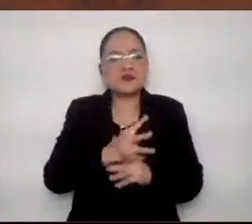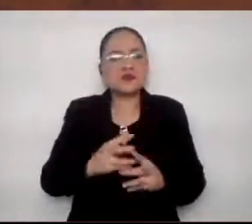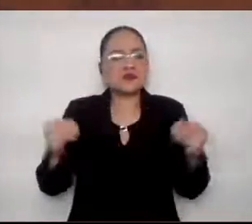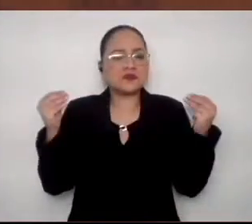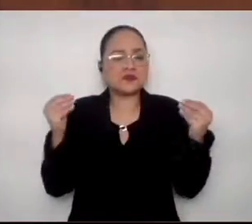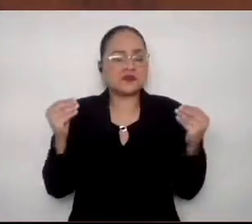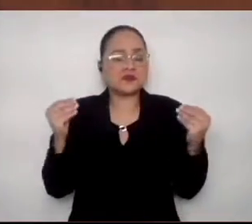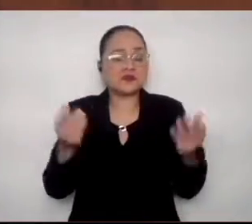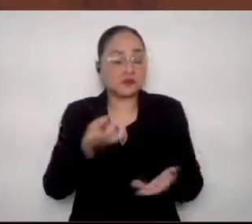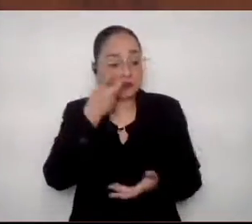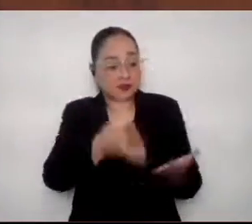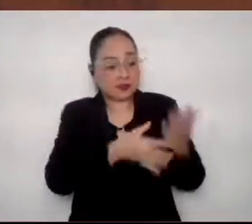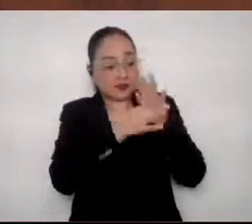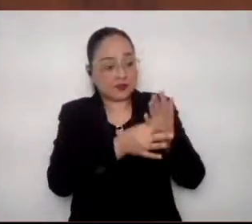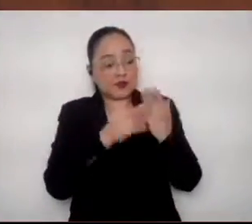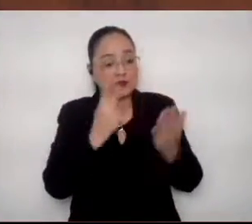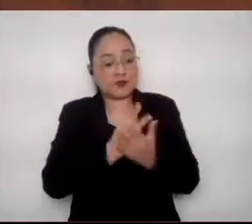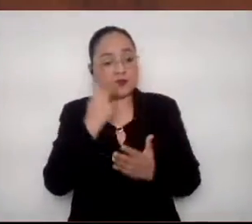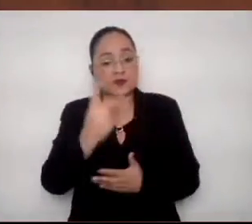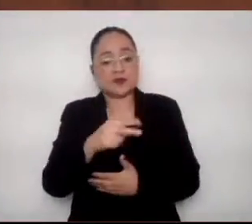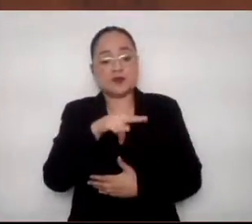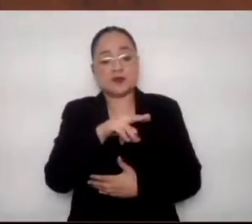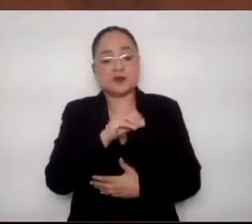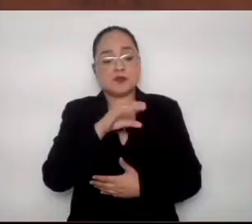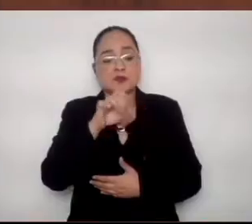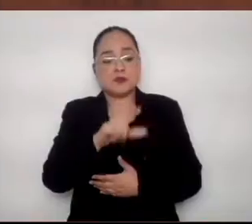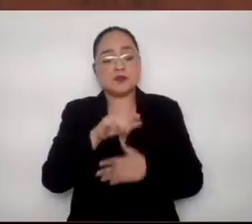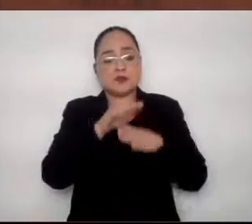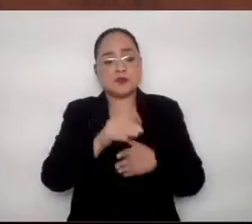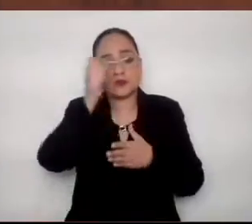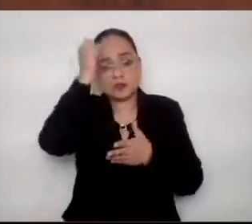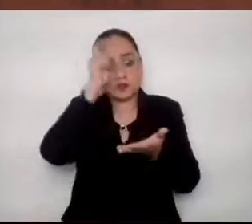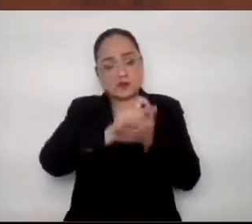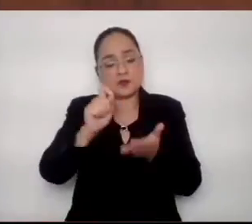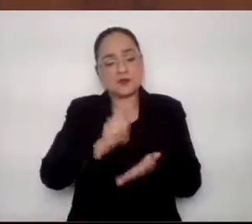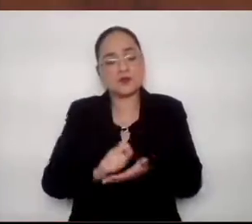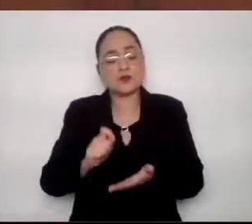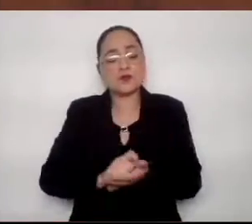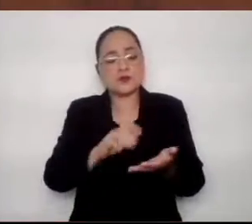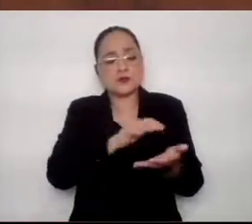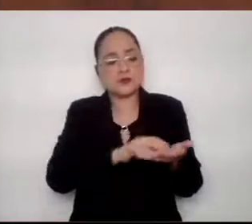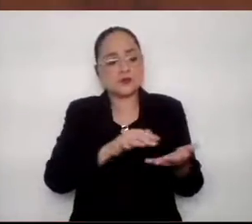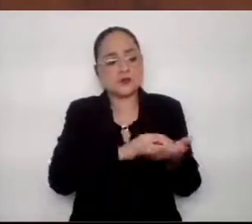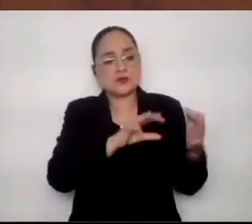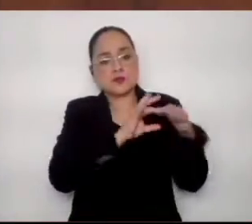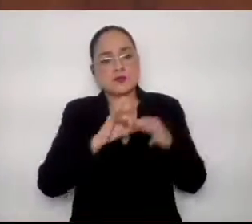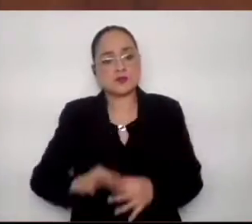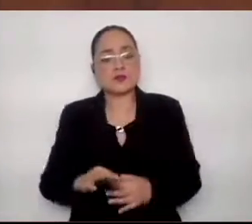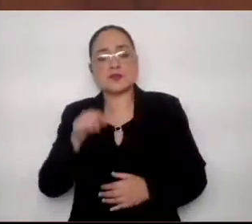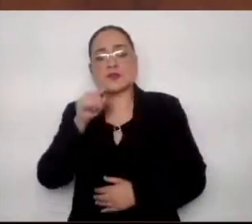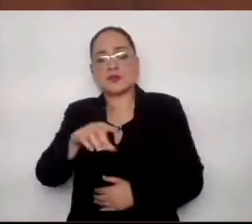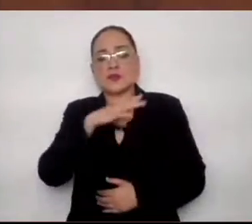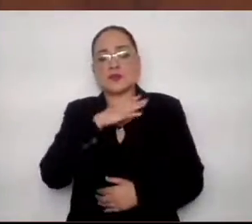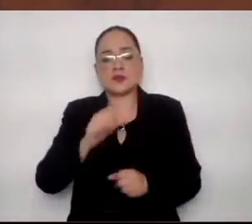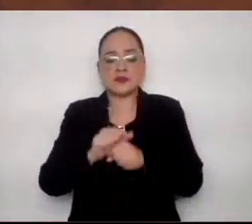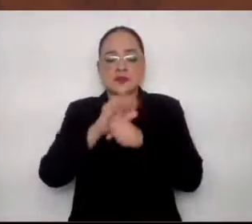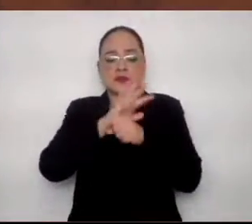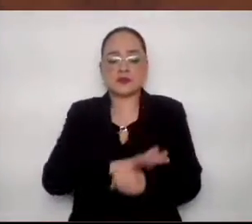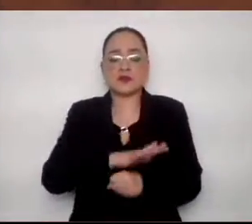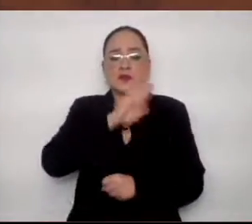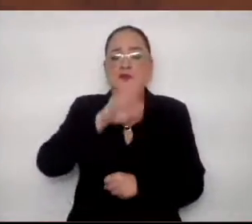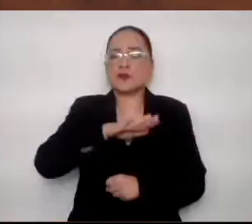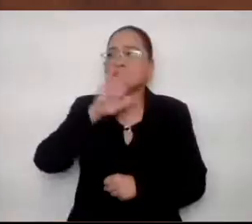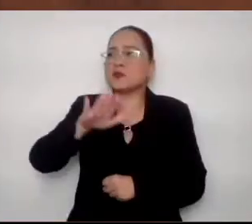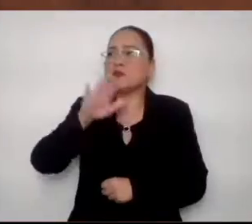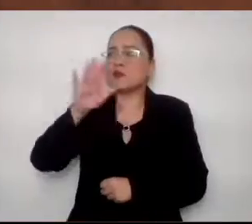Parafraseando al Premio Nobel de Literatura, la respuesta ante la muerte y devastación provocada por el SARS-CoV-2 en nuestro país